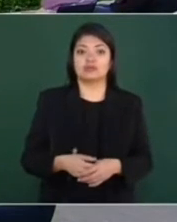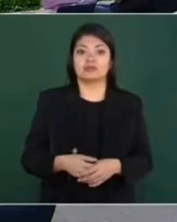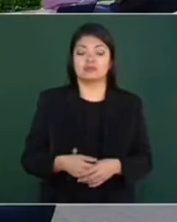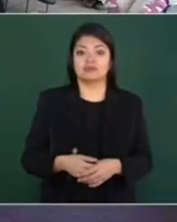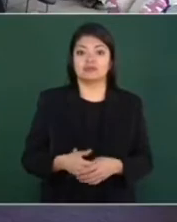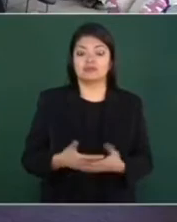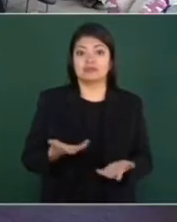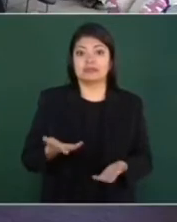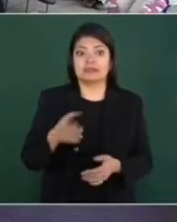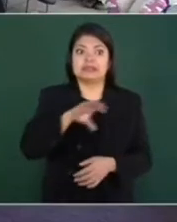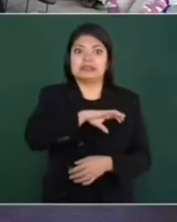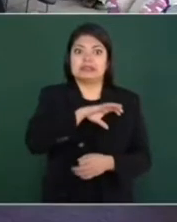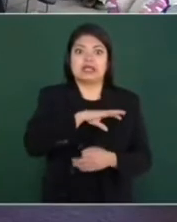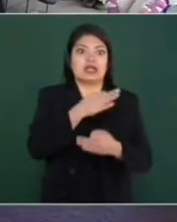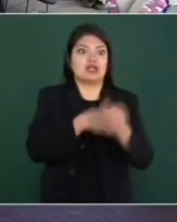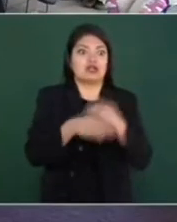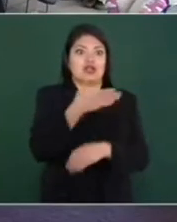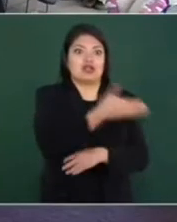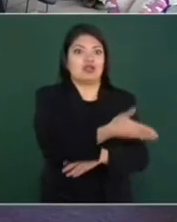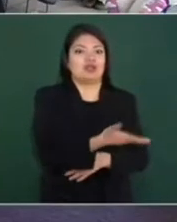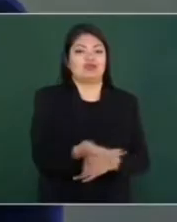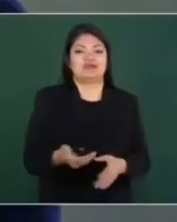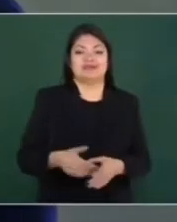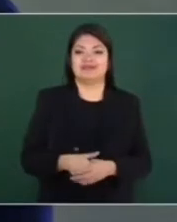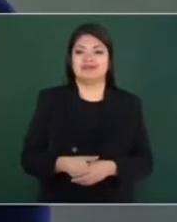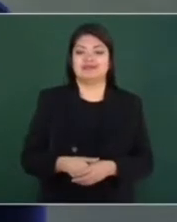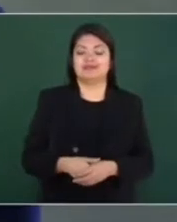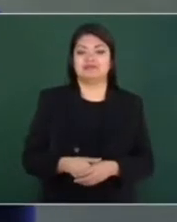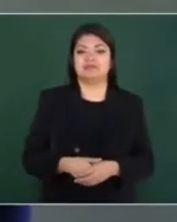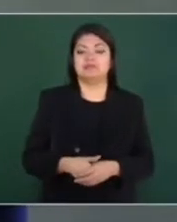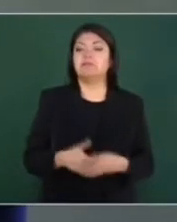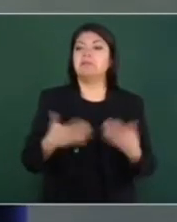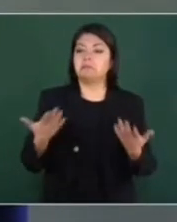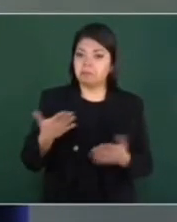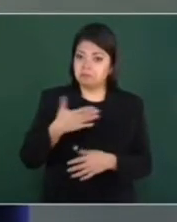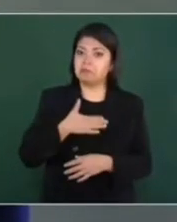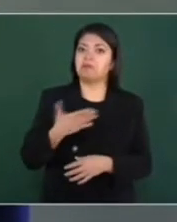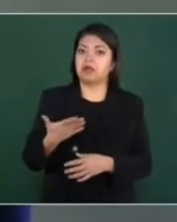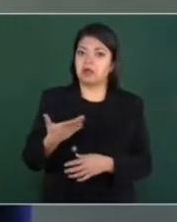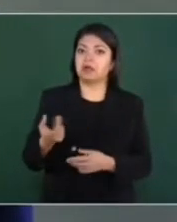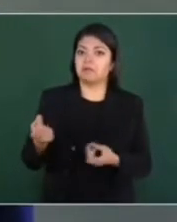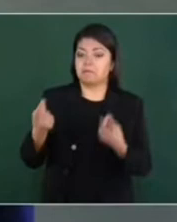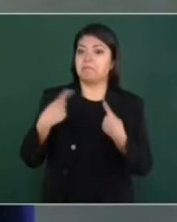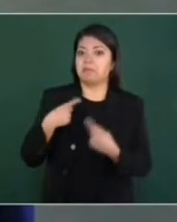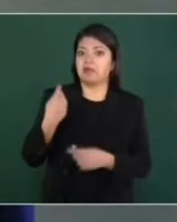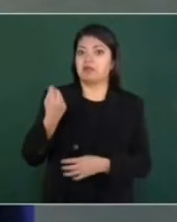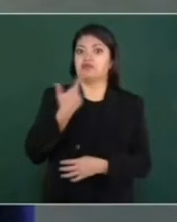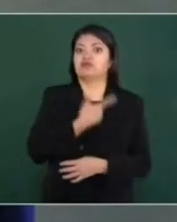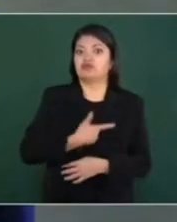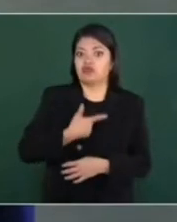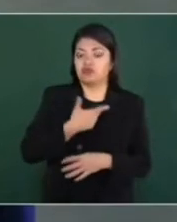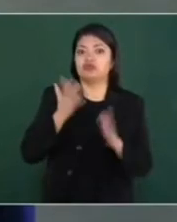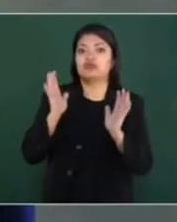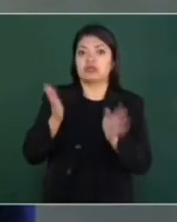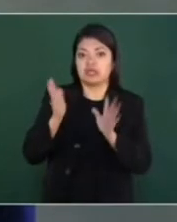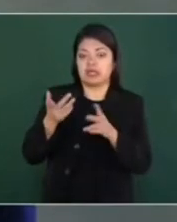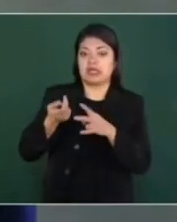Aquí lo quieren mucho, presidente. Bueno, nos da mucho gusto que ya se haya iniciado